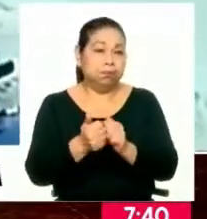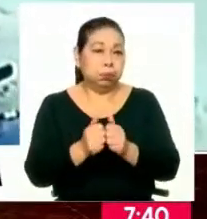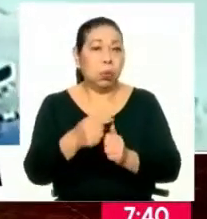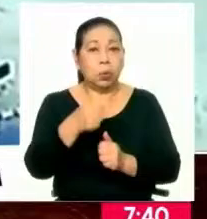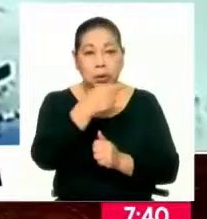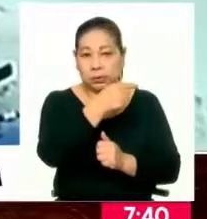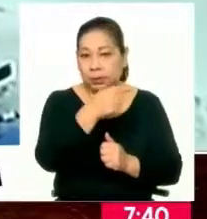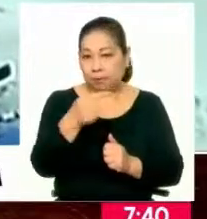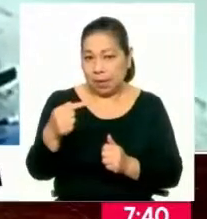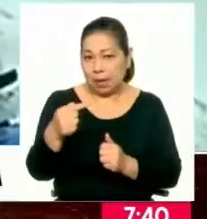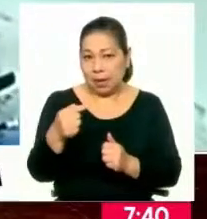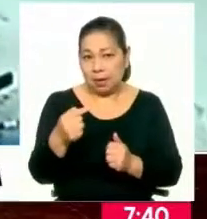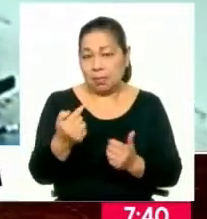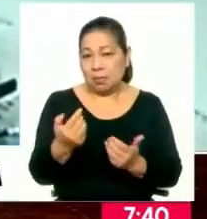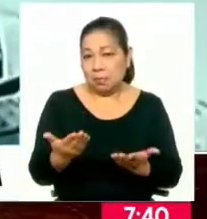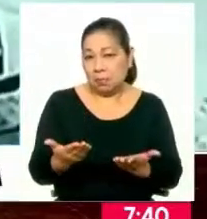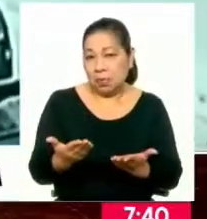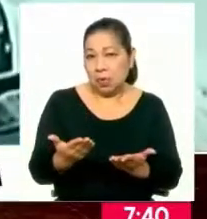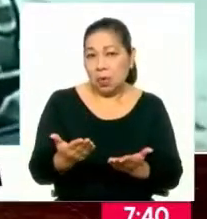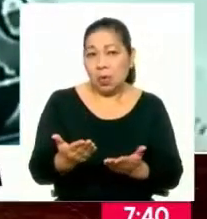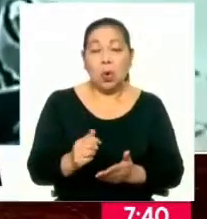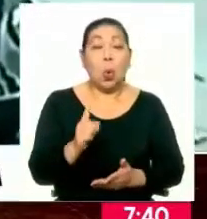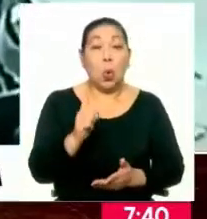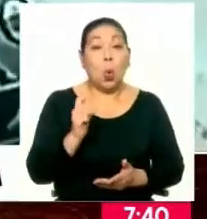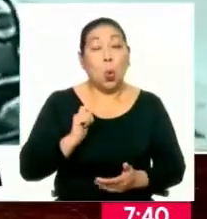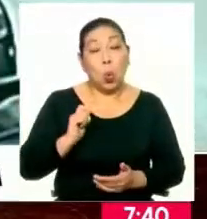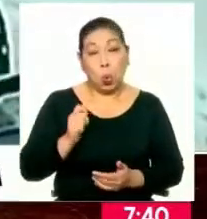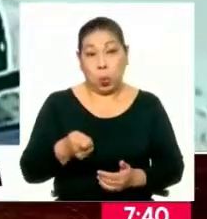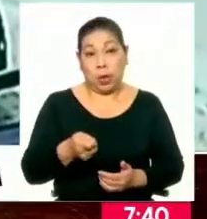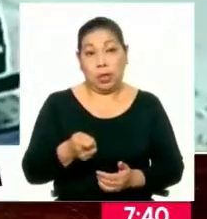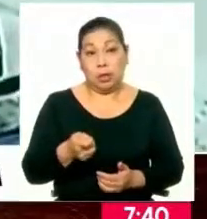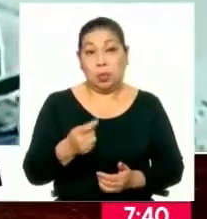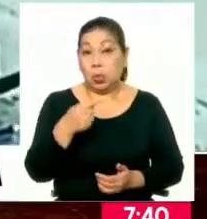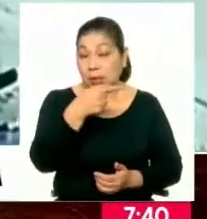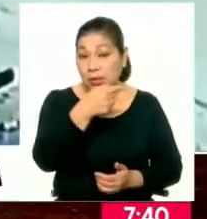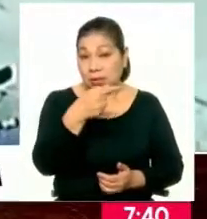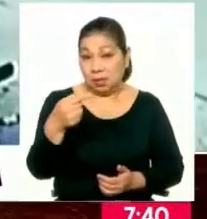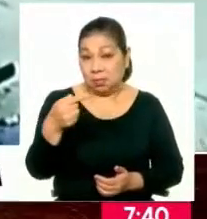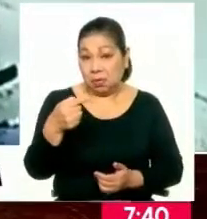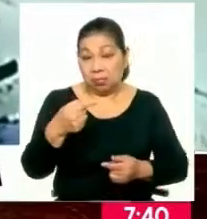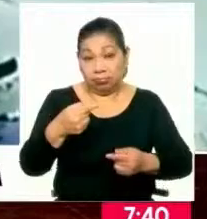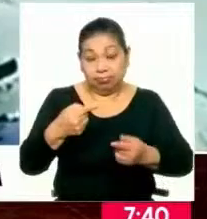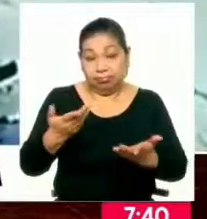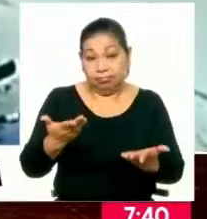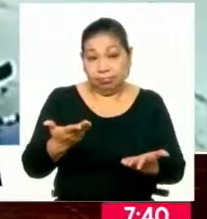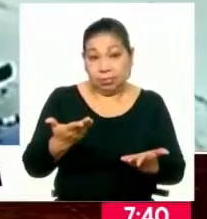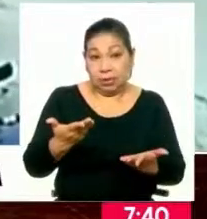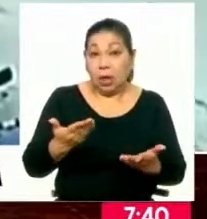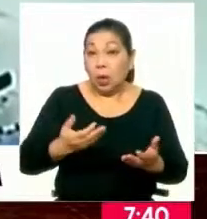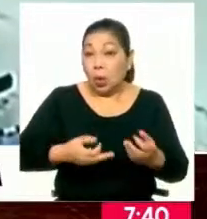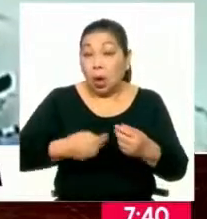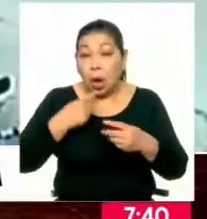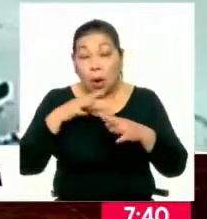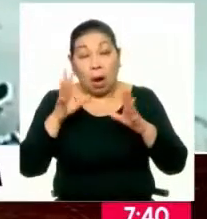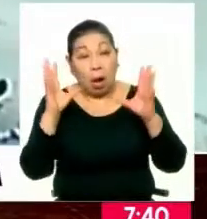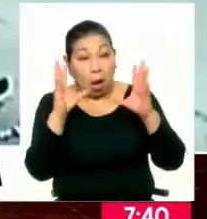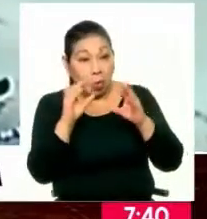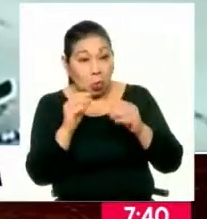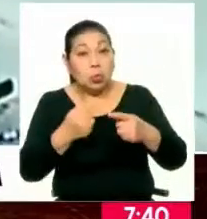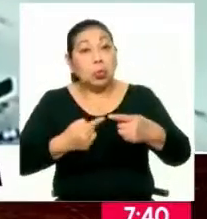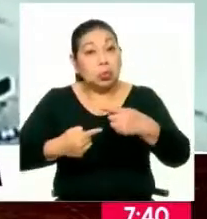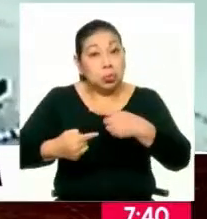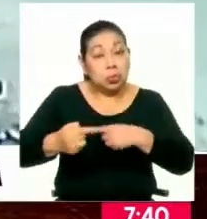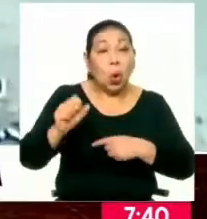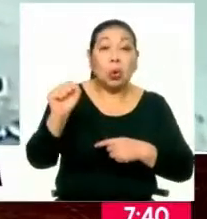semanal. Es decir, el juez A, en una semana, si tiene que hacer audiencias en la noche, lo